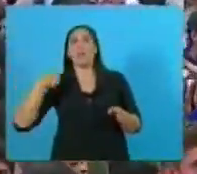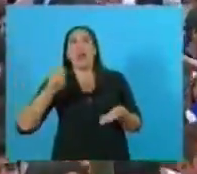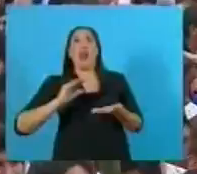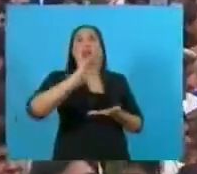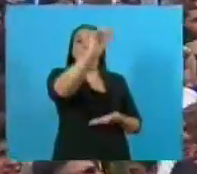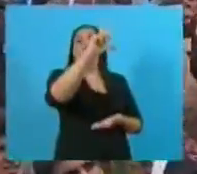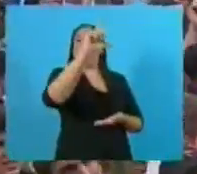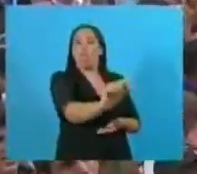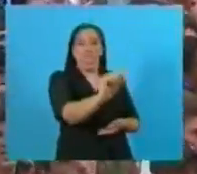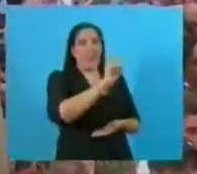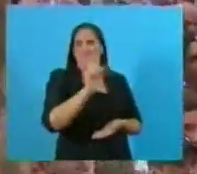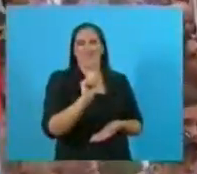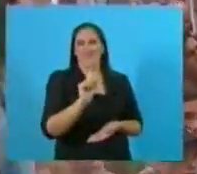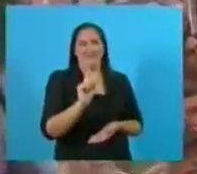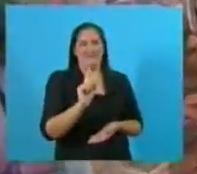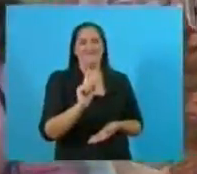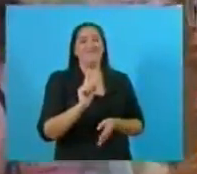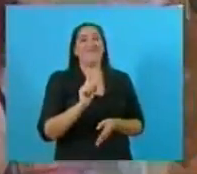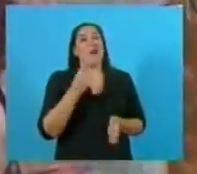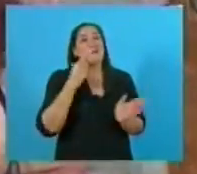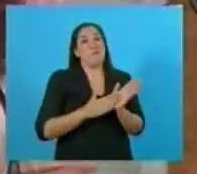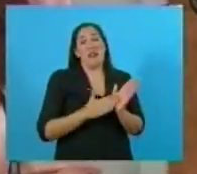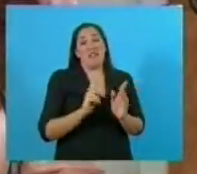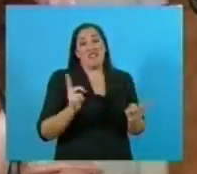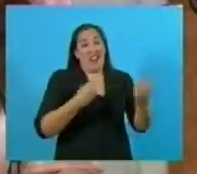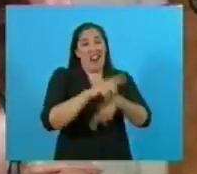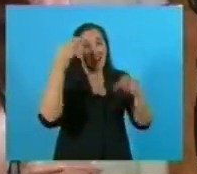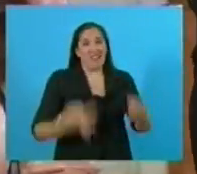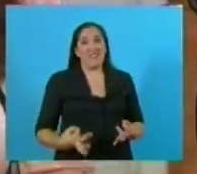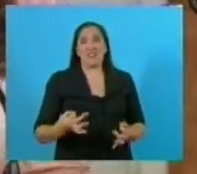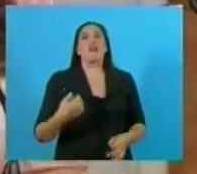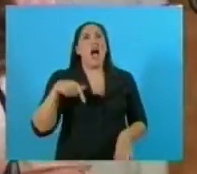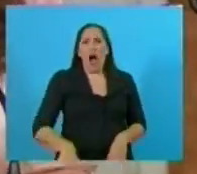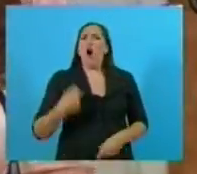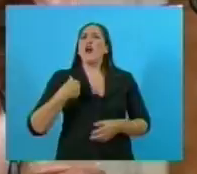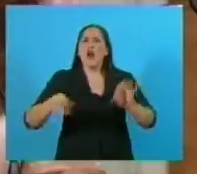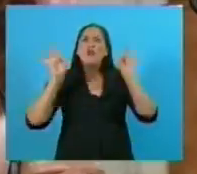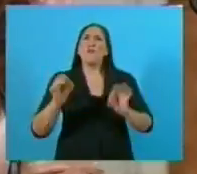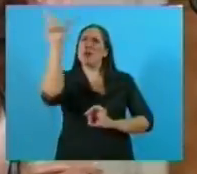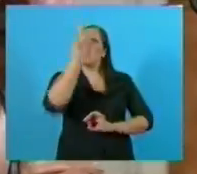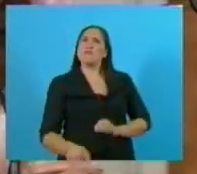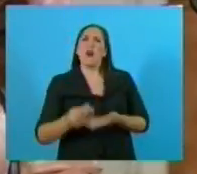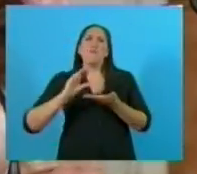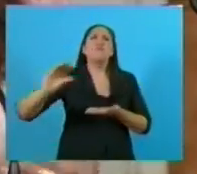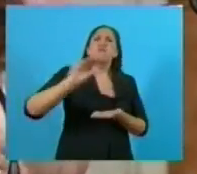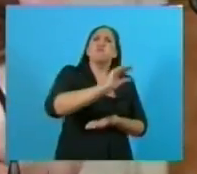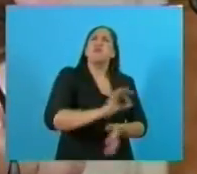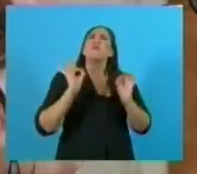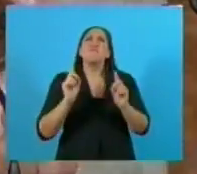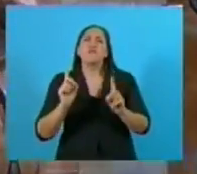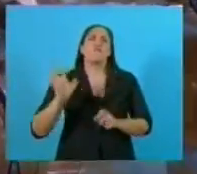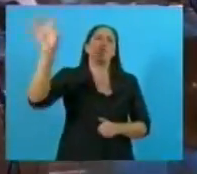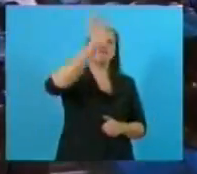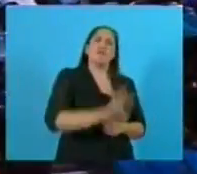nunca en toda la historia de la República Argentina ha habido más federalismo en la distribución del gasto